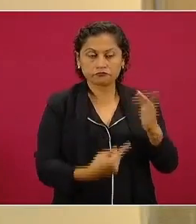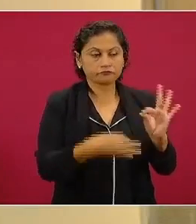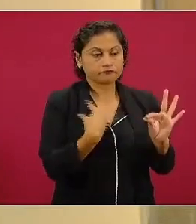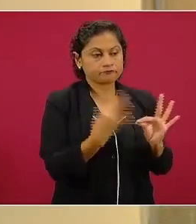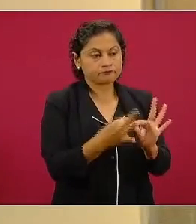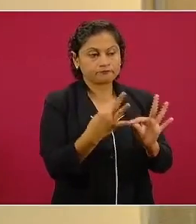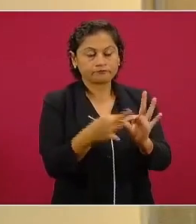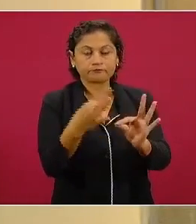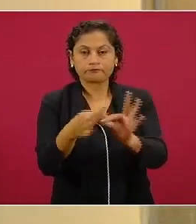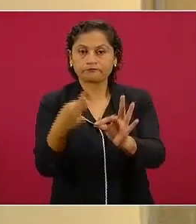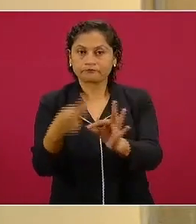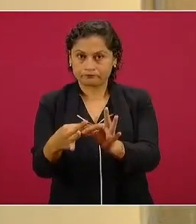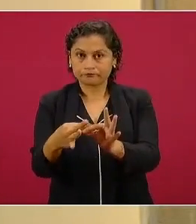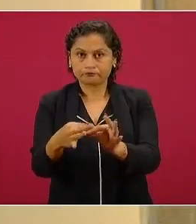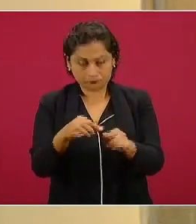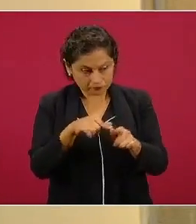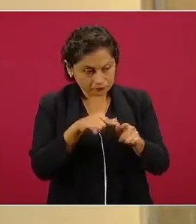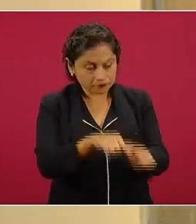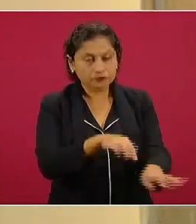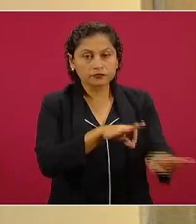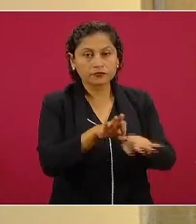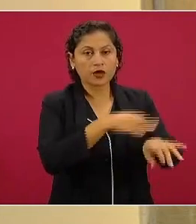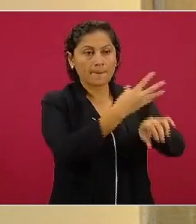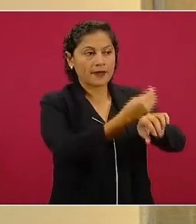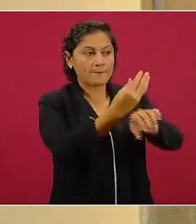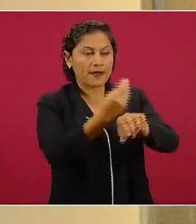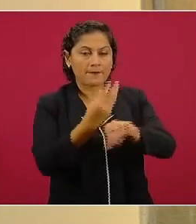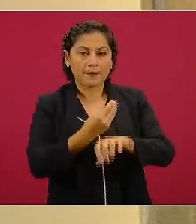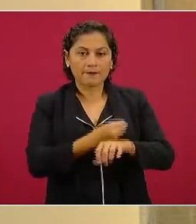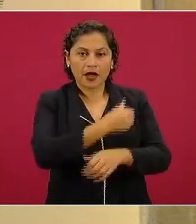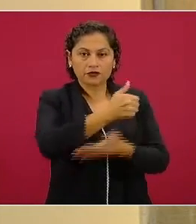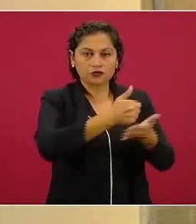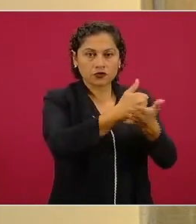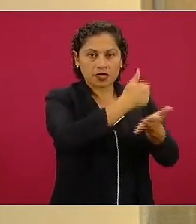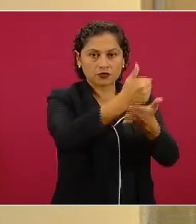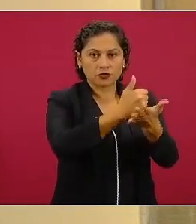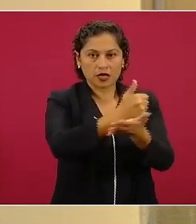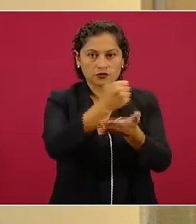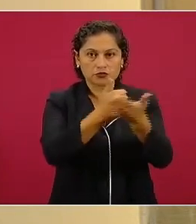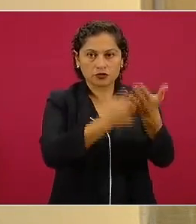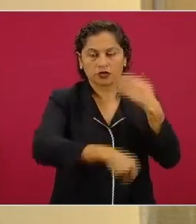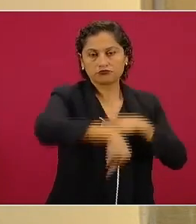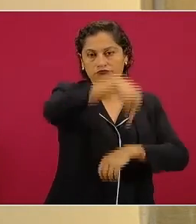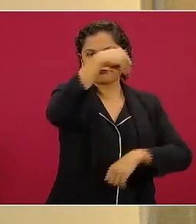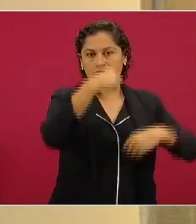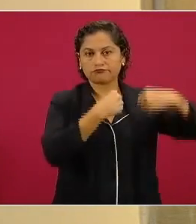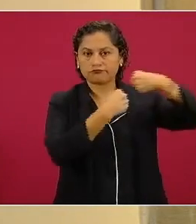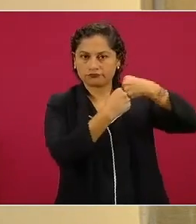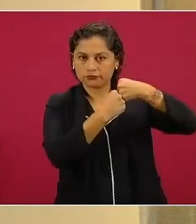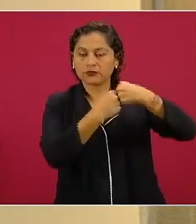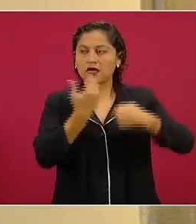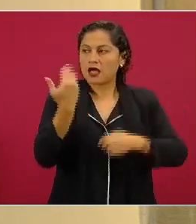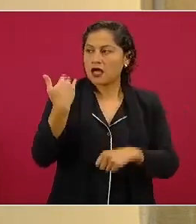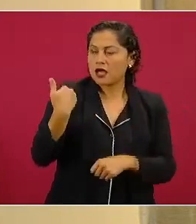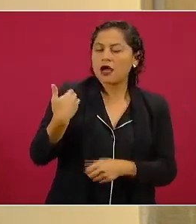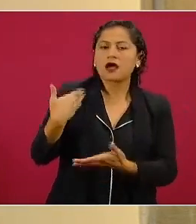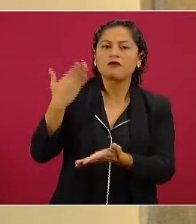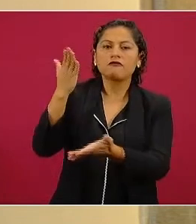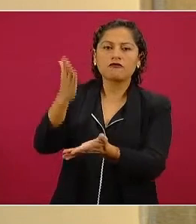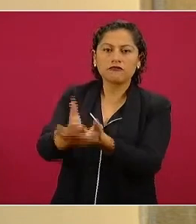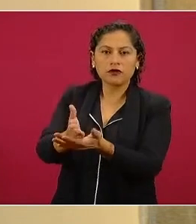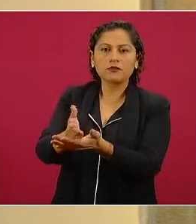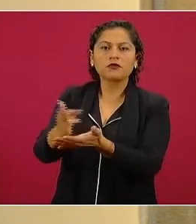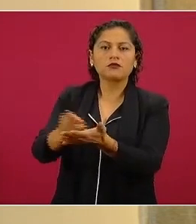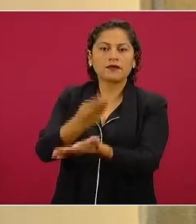estamos trabajando en intervenciones urbanas, acabamos de estar en Matamoros, en Reynosa.